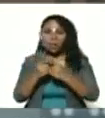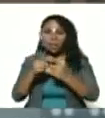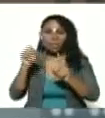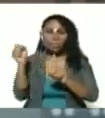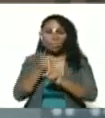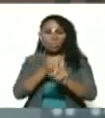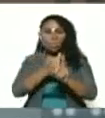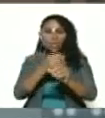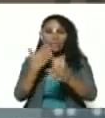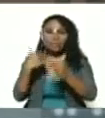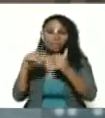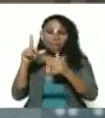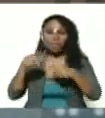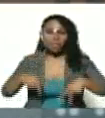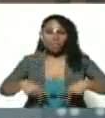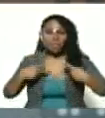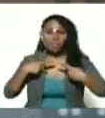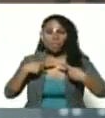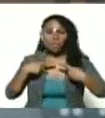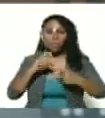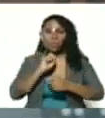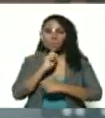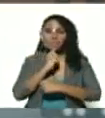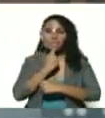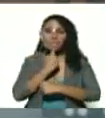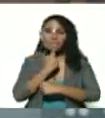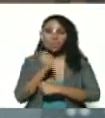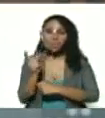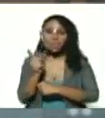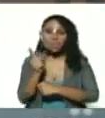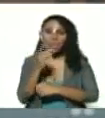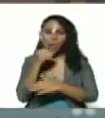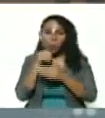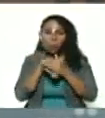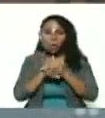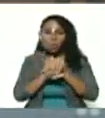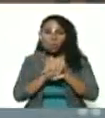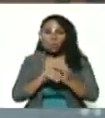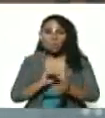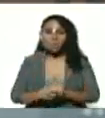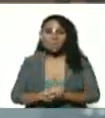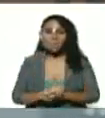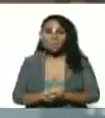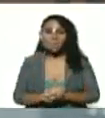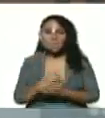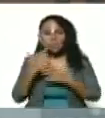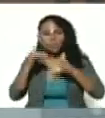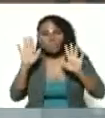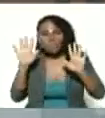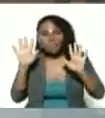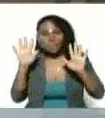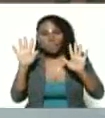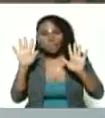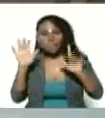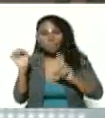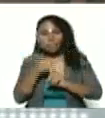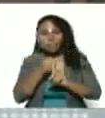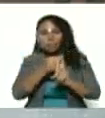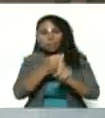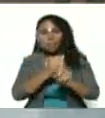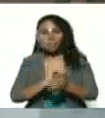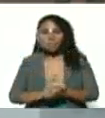de esta vida los secretos que él guardó a pesar de la tortura.